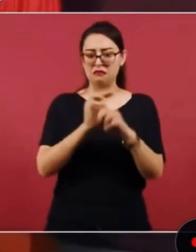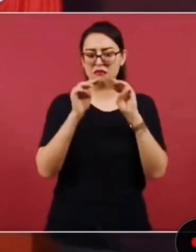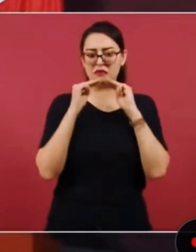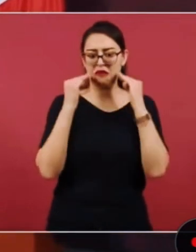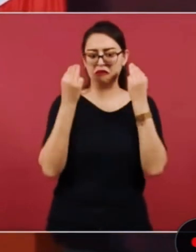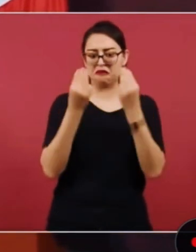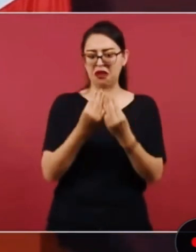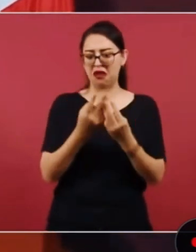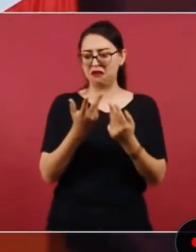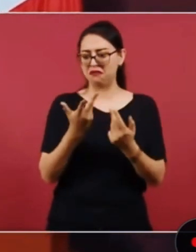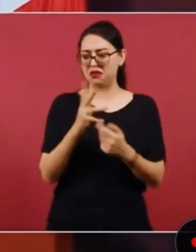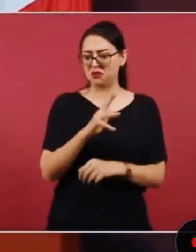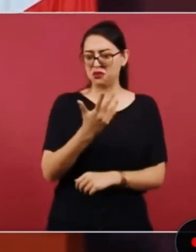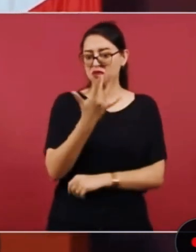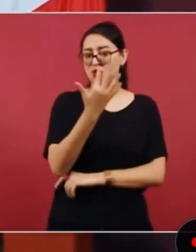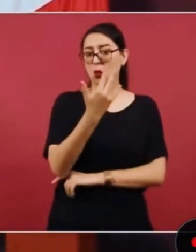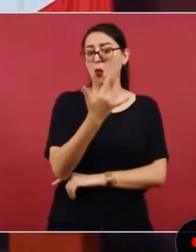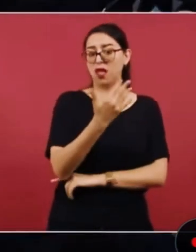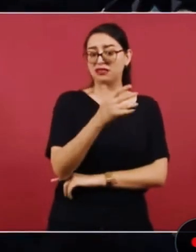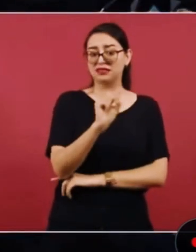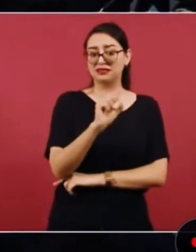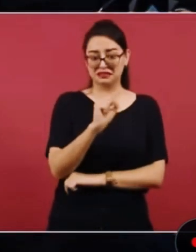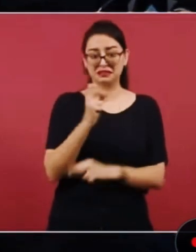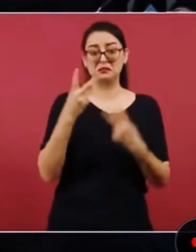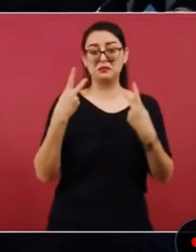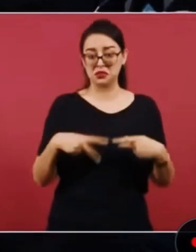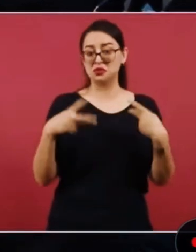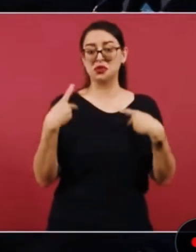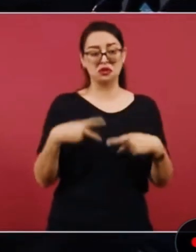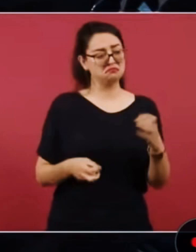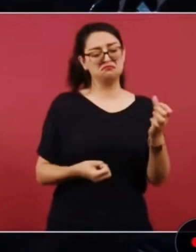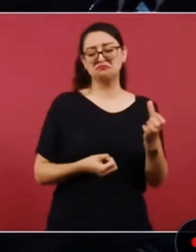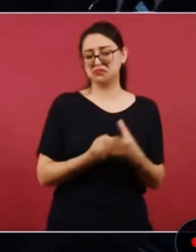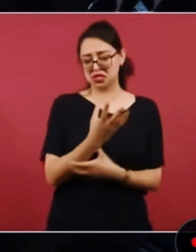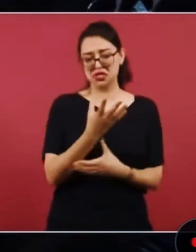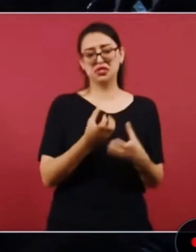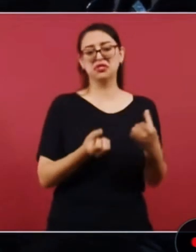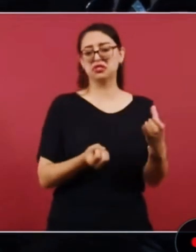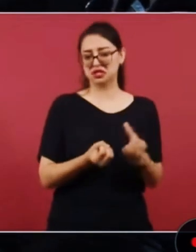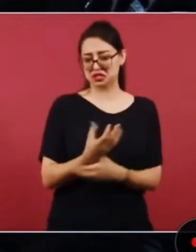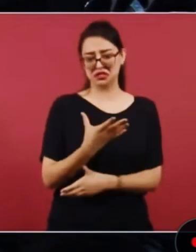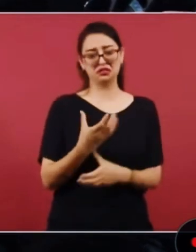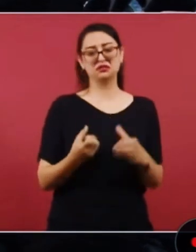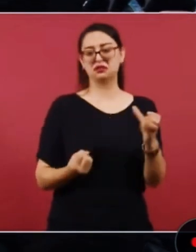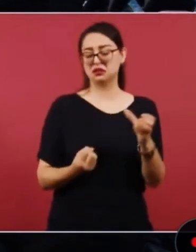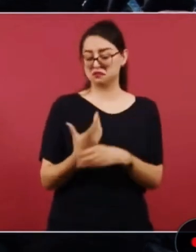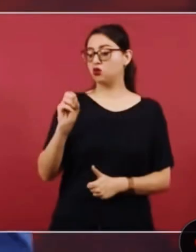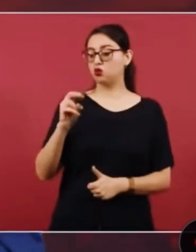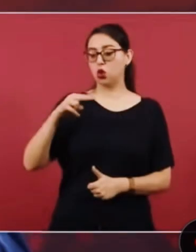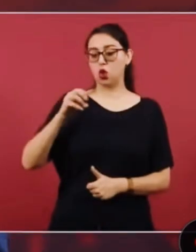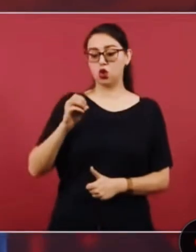este con todo esto que